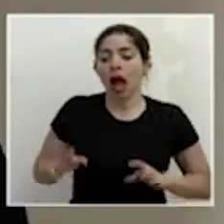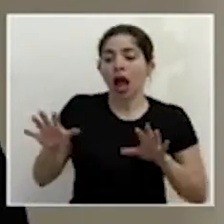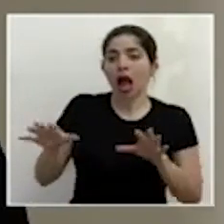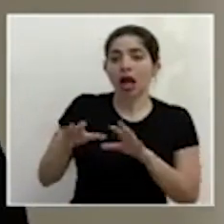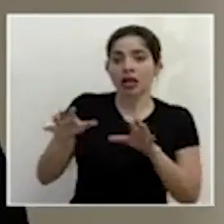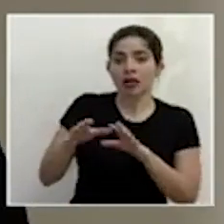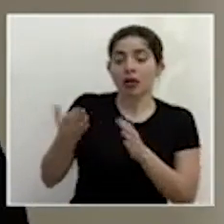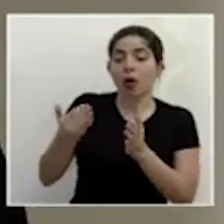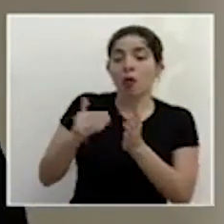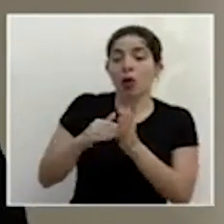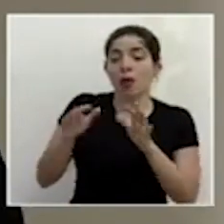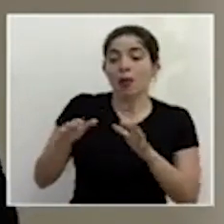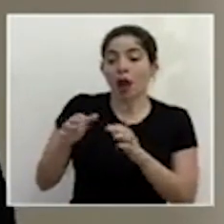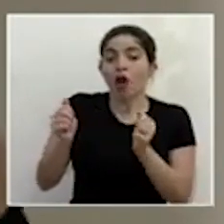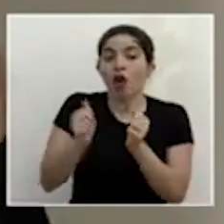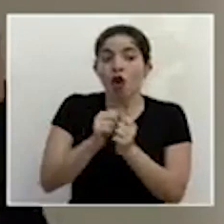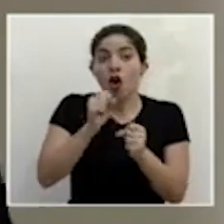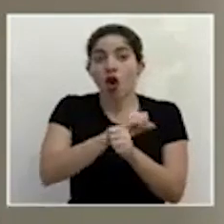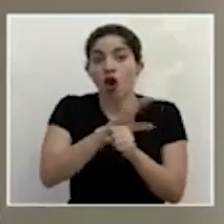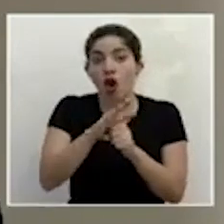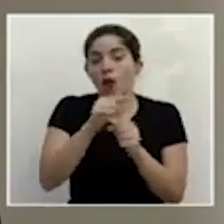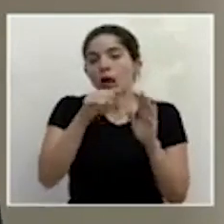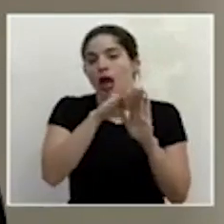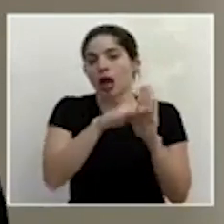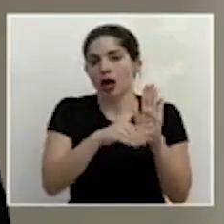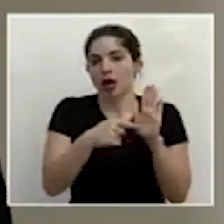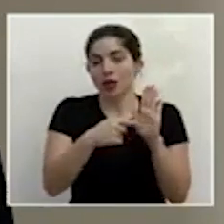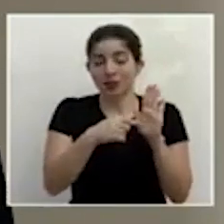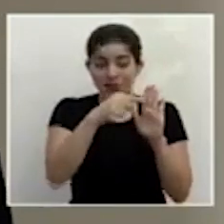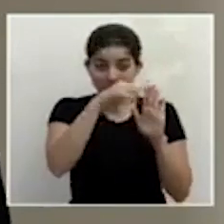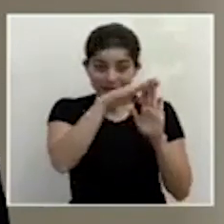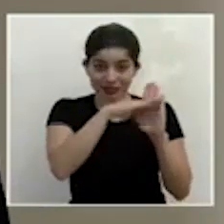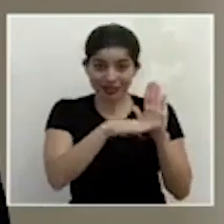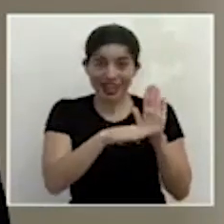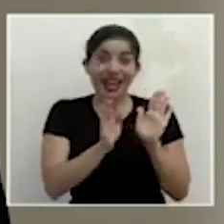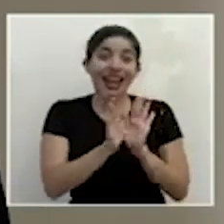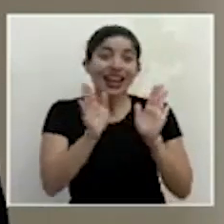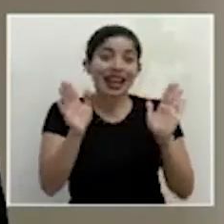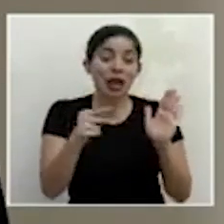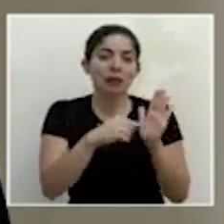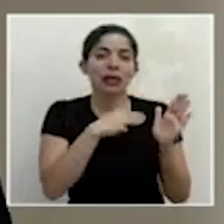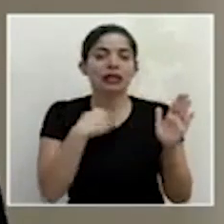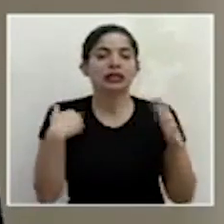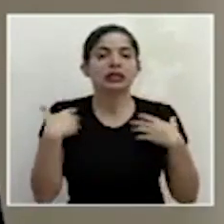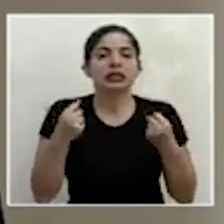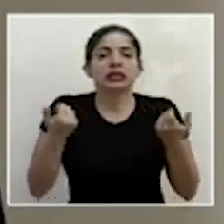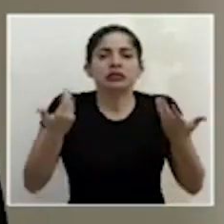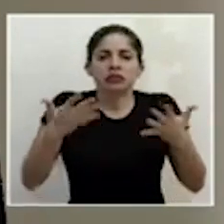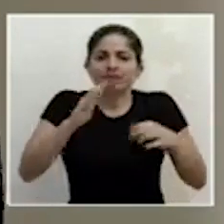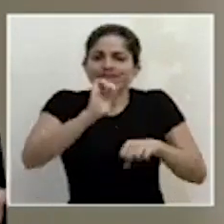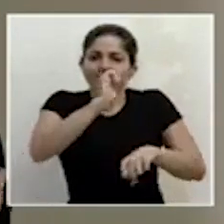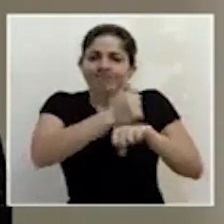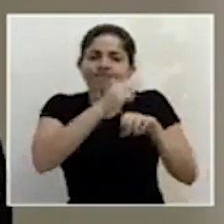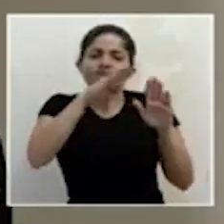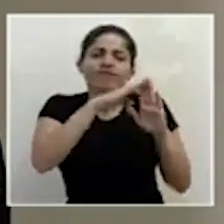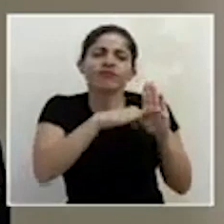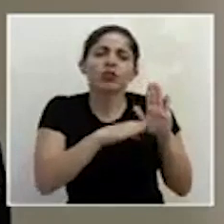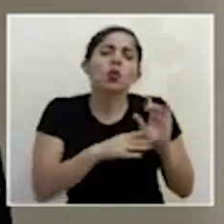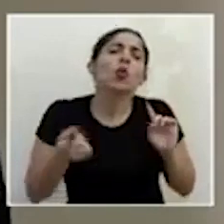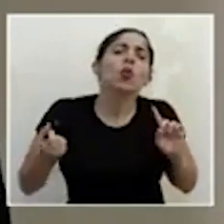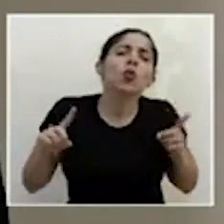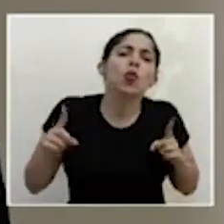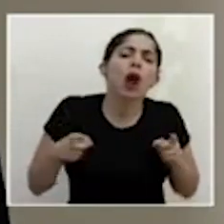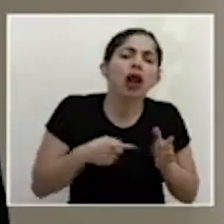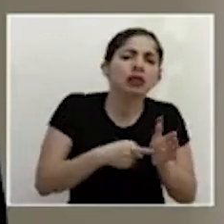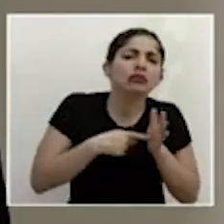en medio del COVID-19. En este documento, lineamientos generales, el Ministerio de Salud establece cuáles son las medidas